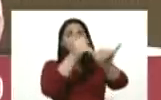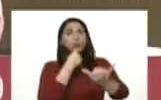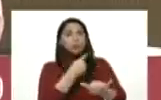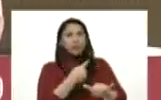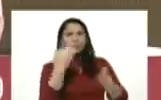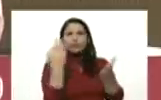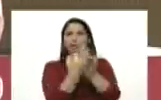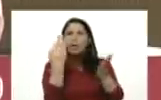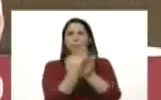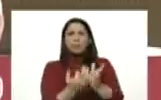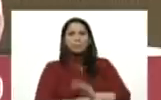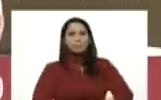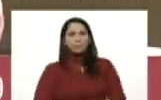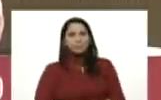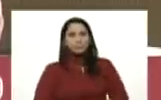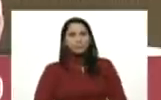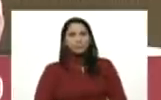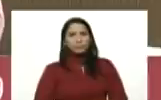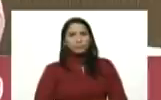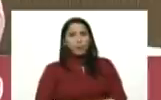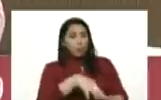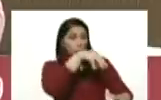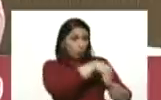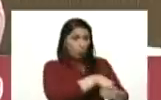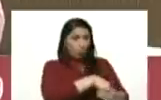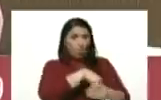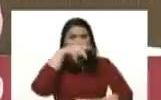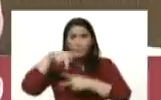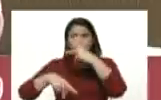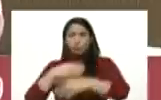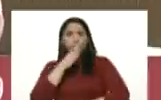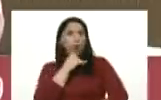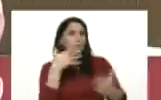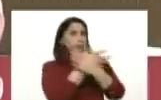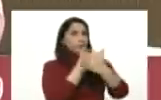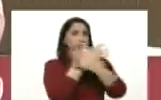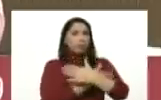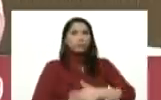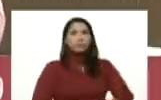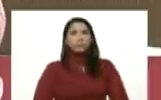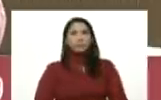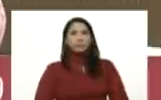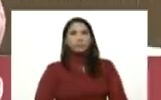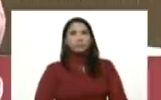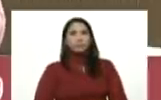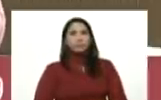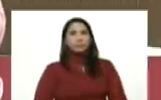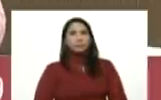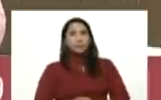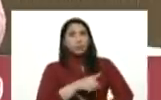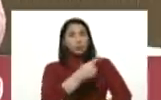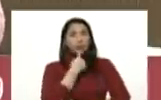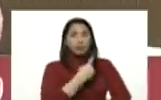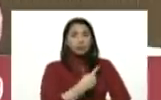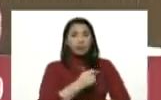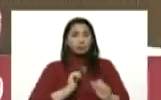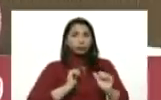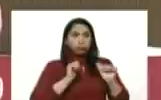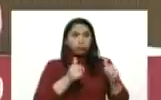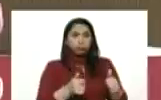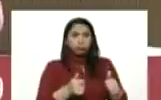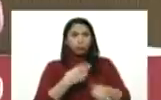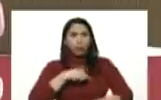siempre, entre cuarentena y producción no hay contradicción. Usted lo decía al inicio, hemos